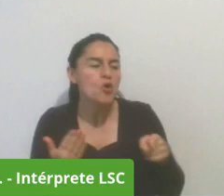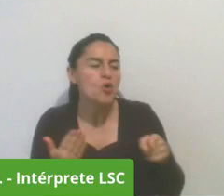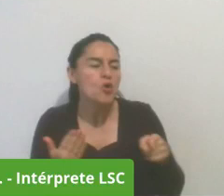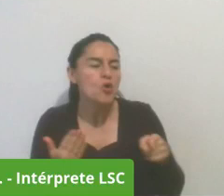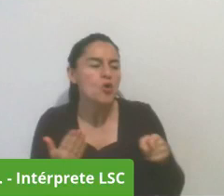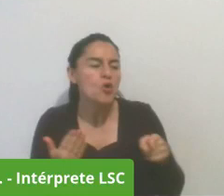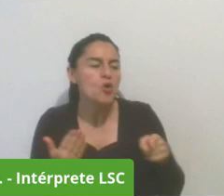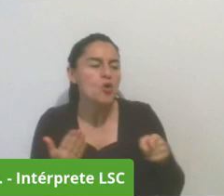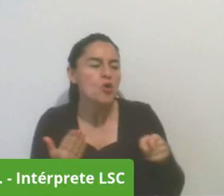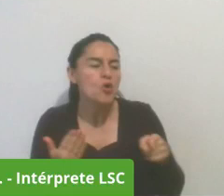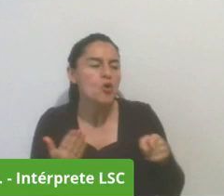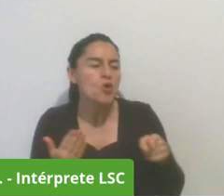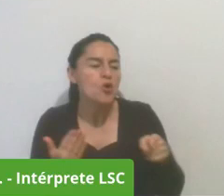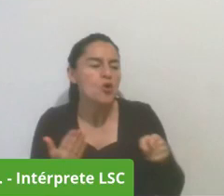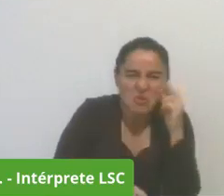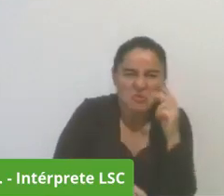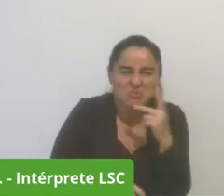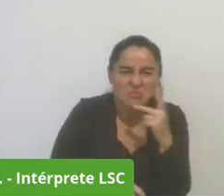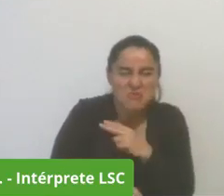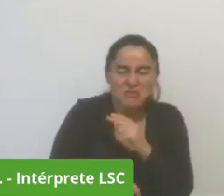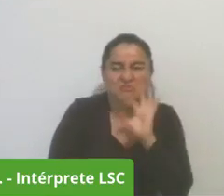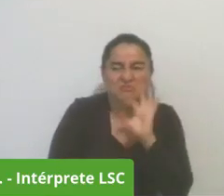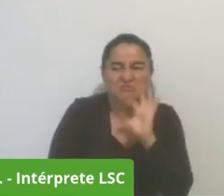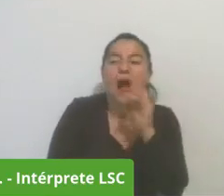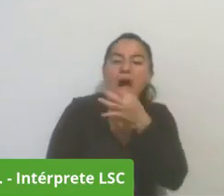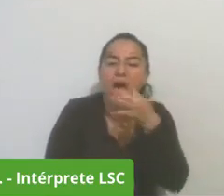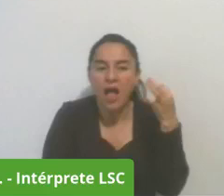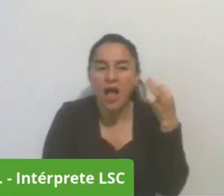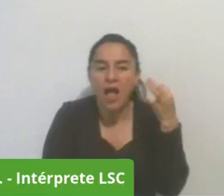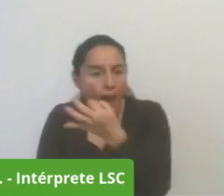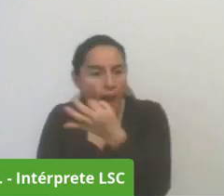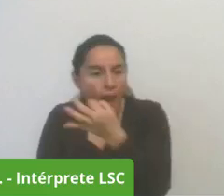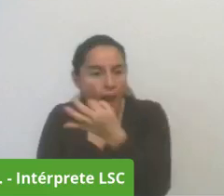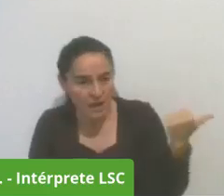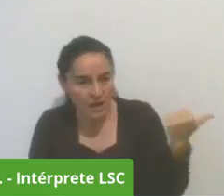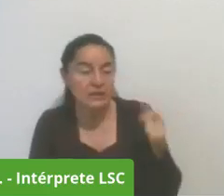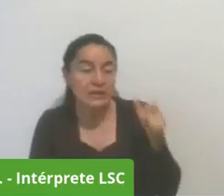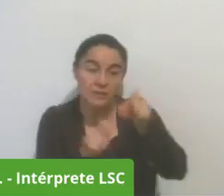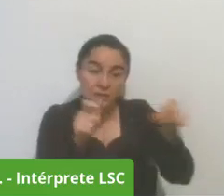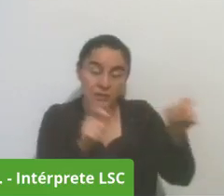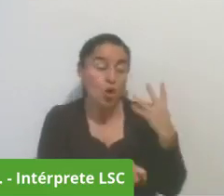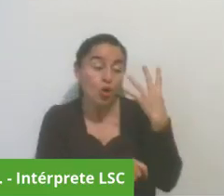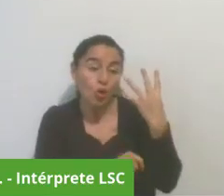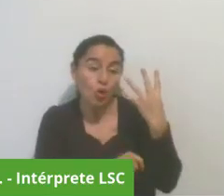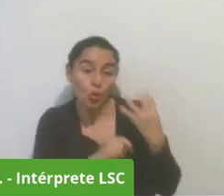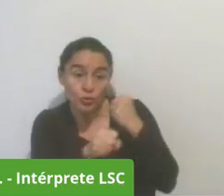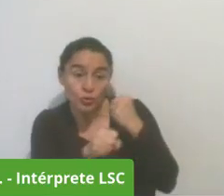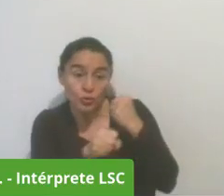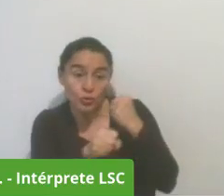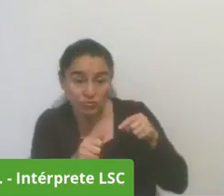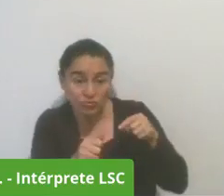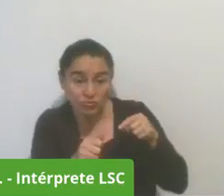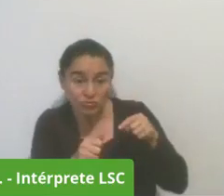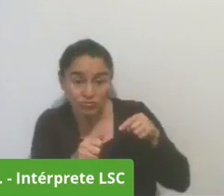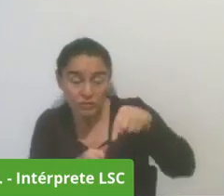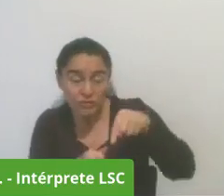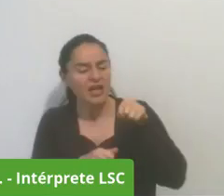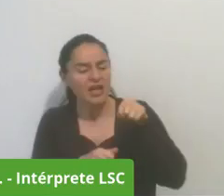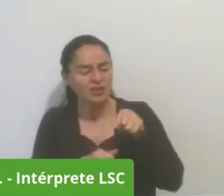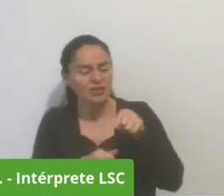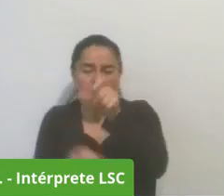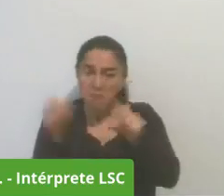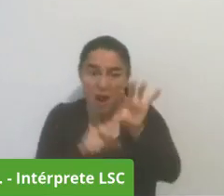eficiente permita que la gente los cuatro años que son elegidos trabajen fuertemente por el desarrollo comunitario por la